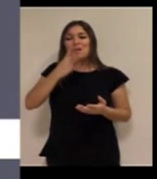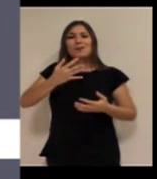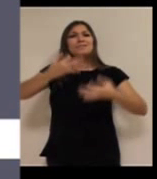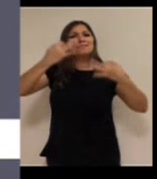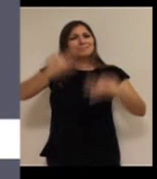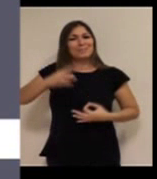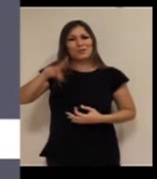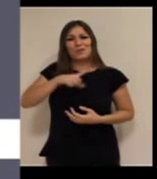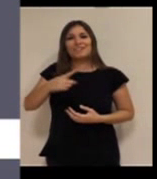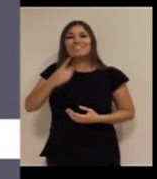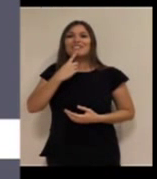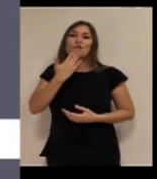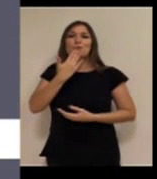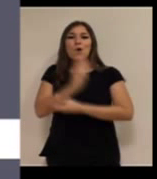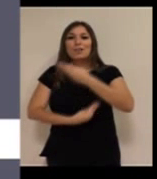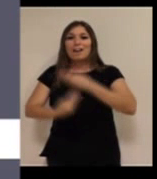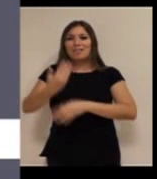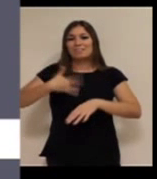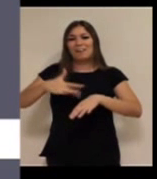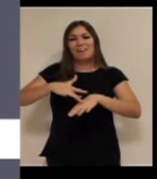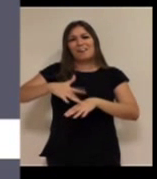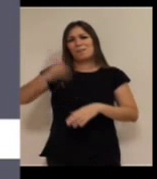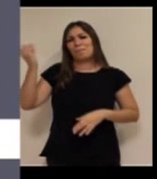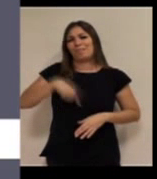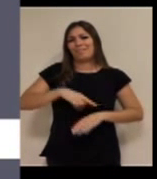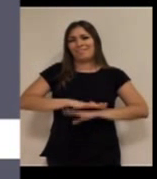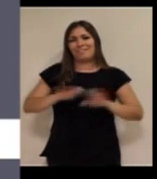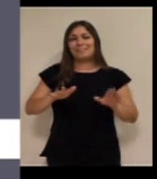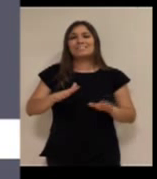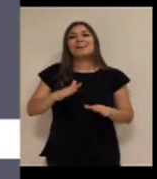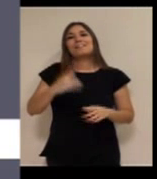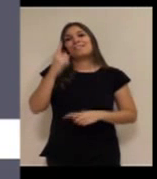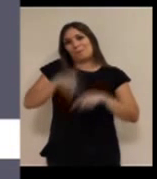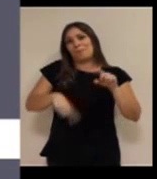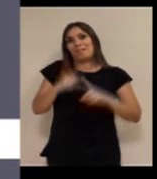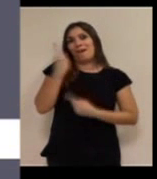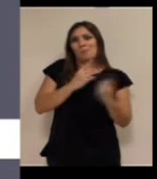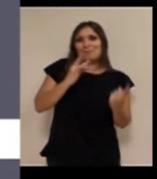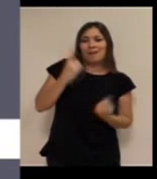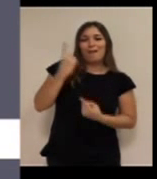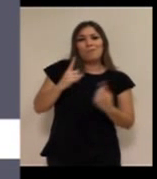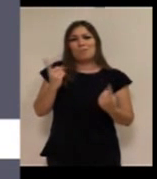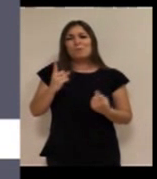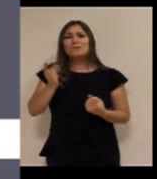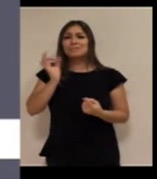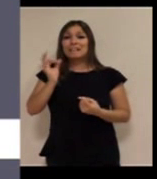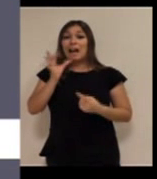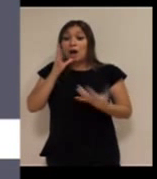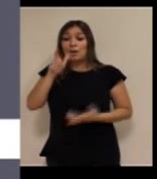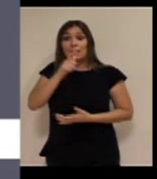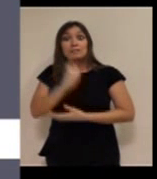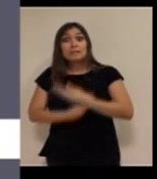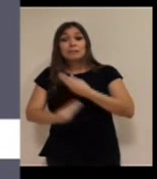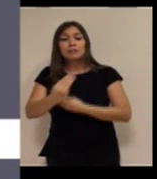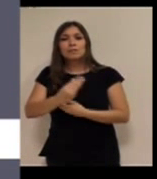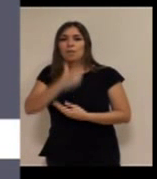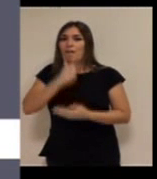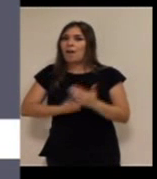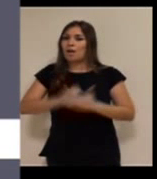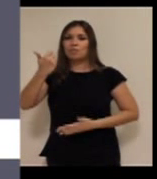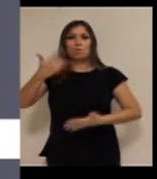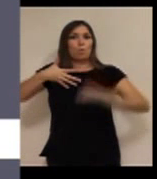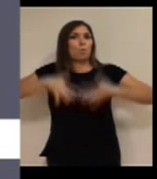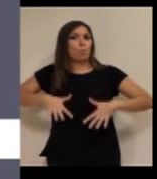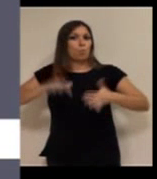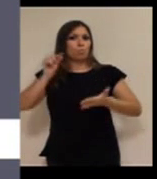es cierto, que son nativos digitales. Hay de todo. Pero es cierto que tienen unas facilidades que desde pequeños las